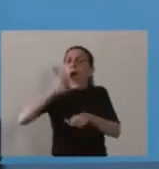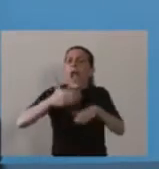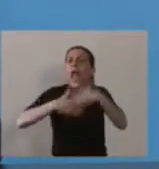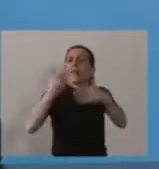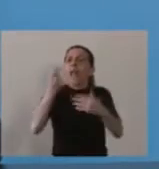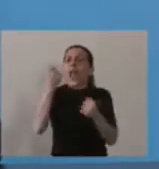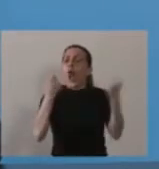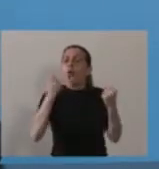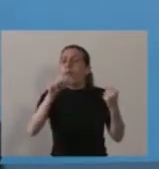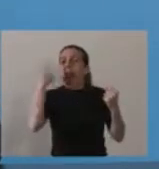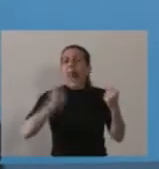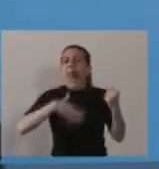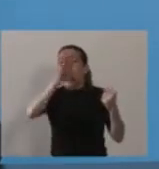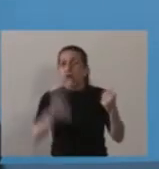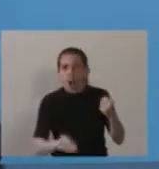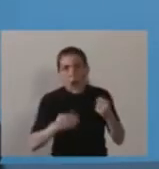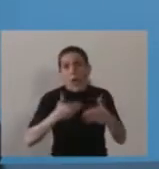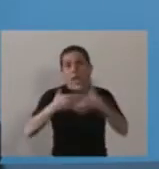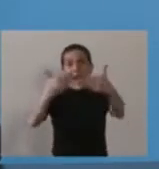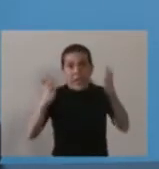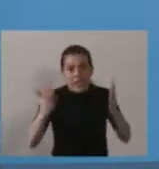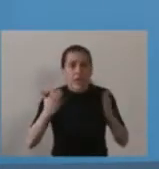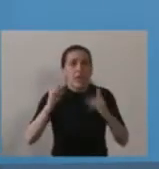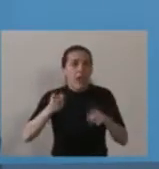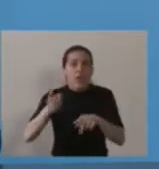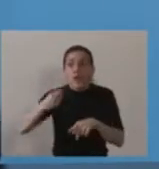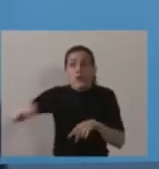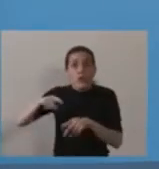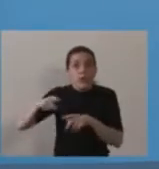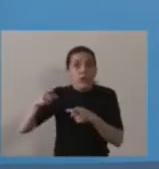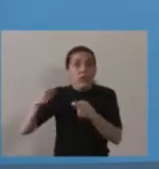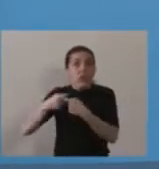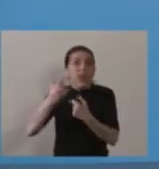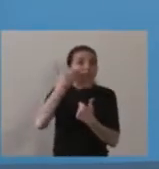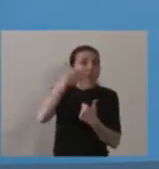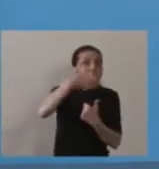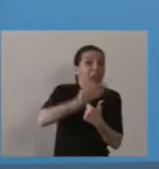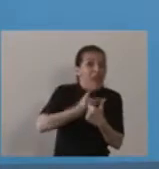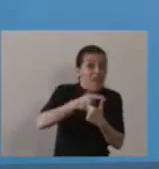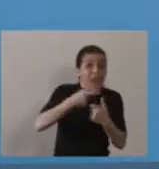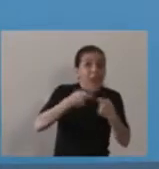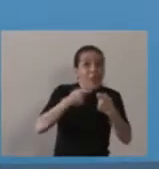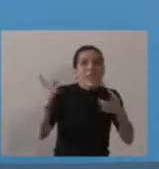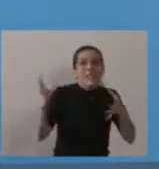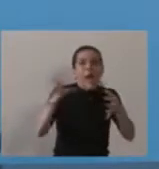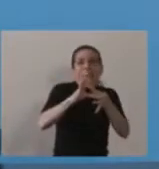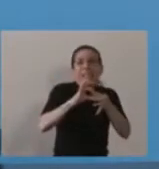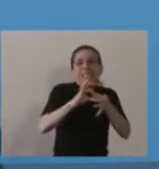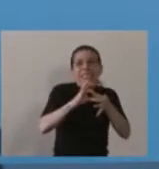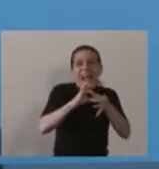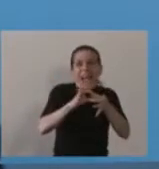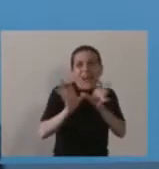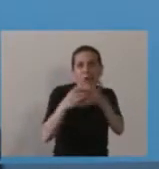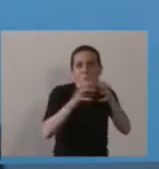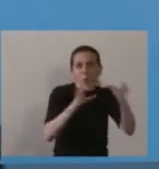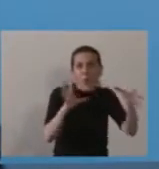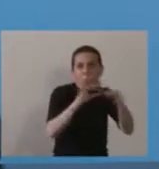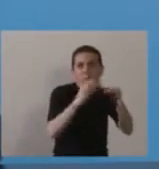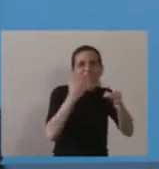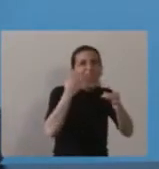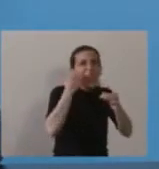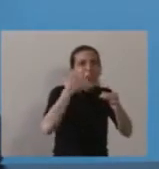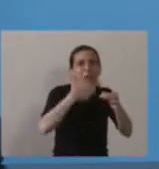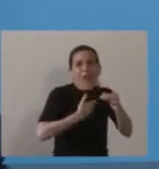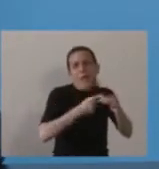Haciéndonos cargo, insisto, a través de una empresa mixta como YPF y aprovechando su expertis y su